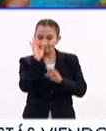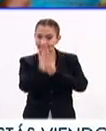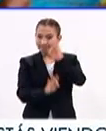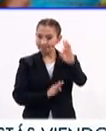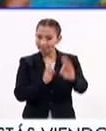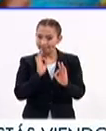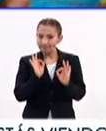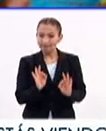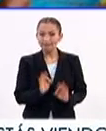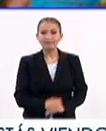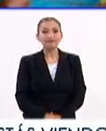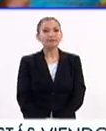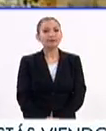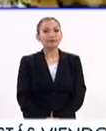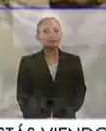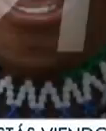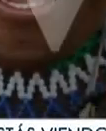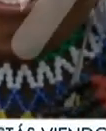recibir un trato digno.